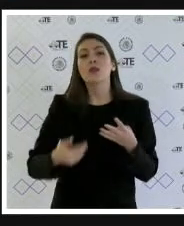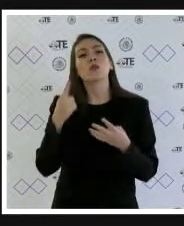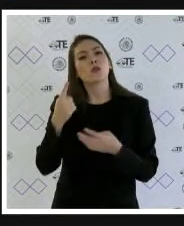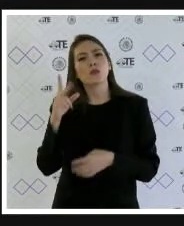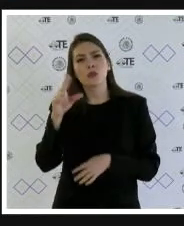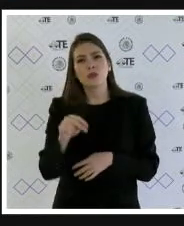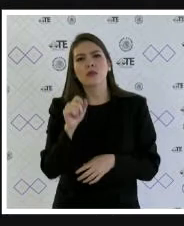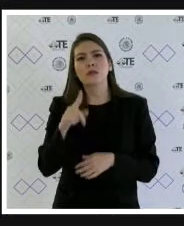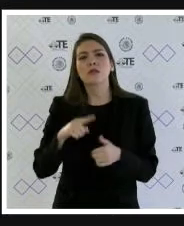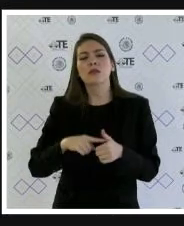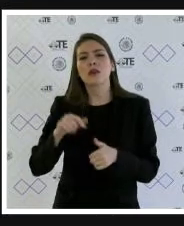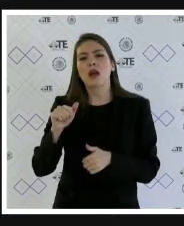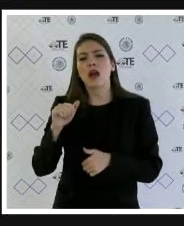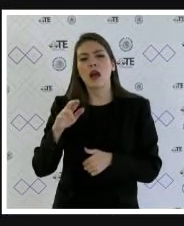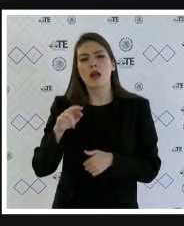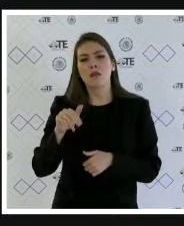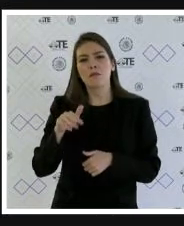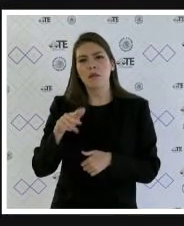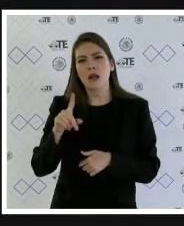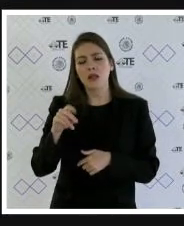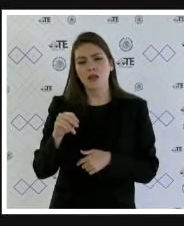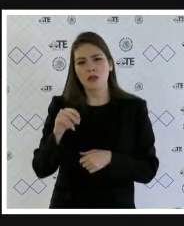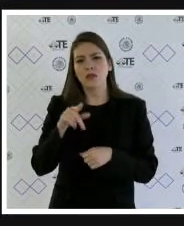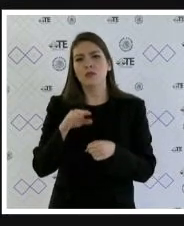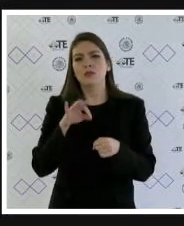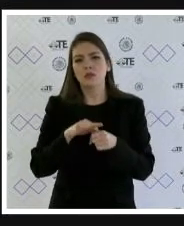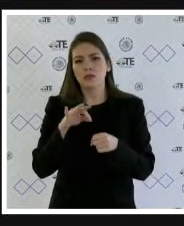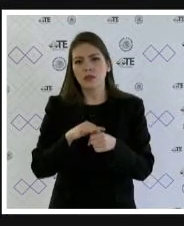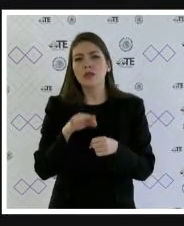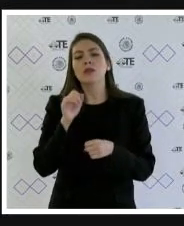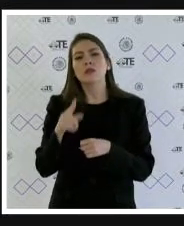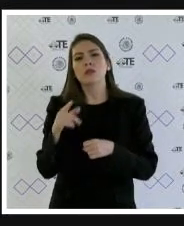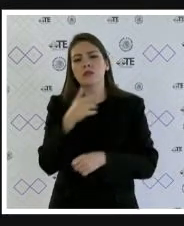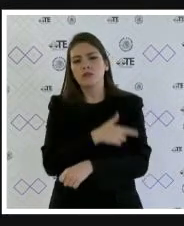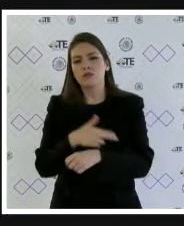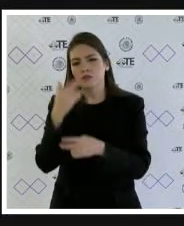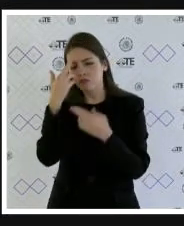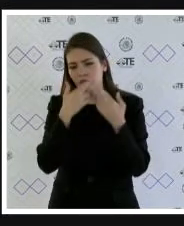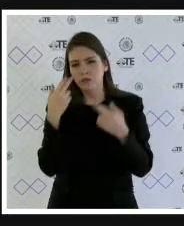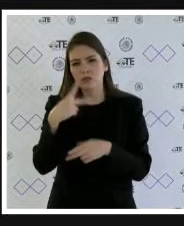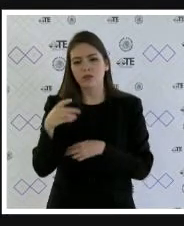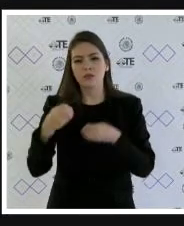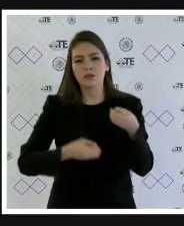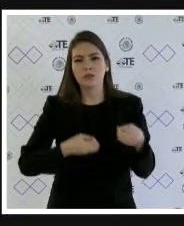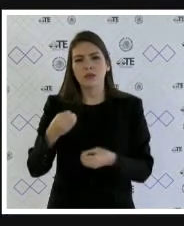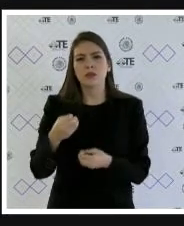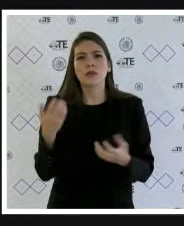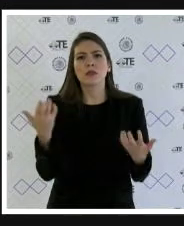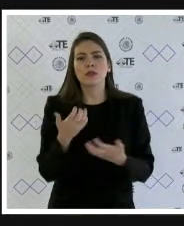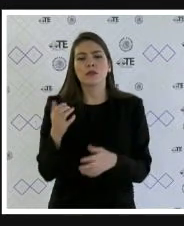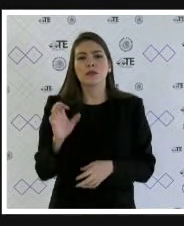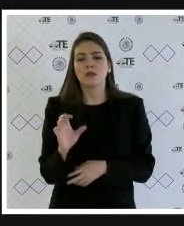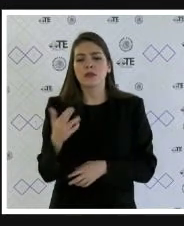del magistrado armando abril hernández quien anunció voto particular con los votos aclaratorios anunciados por la magistrada marta